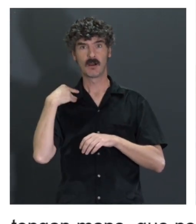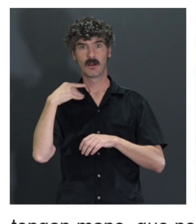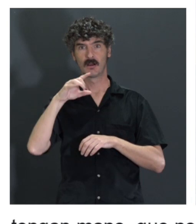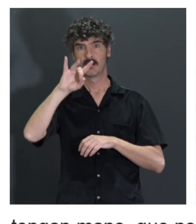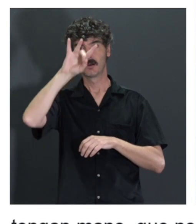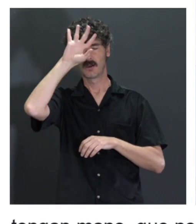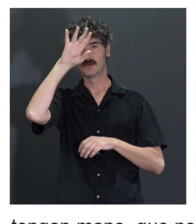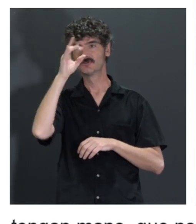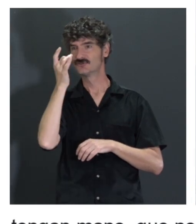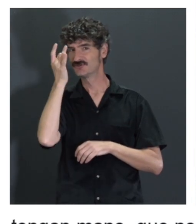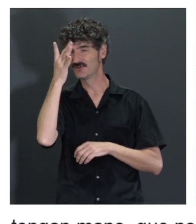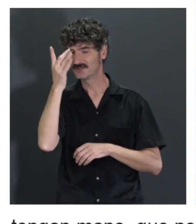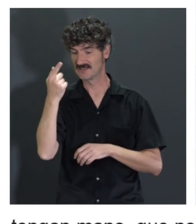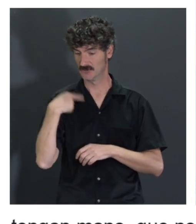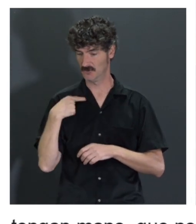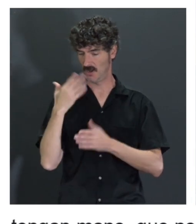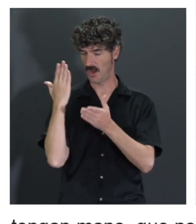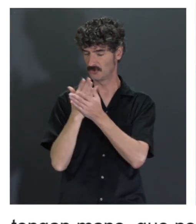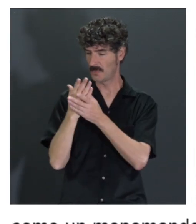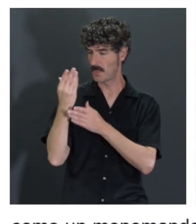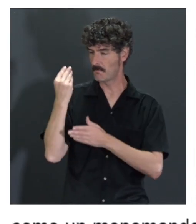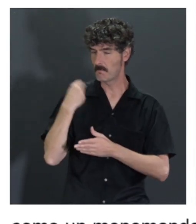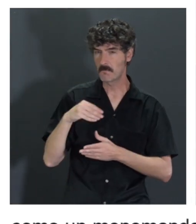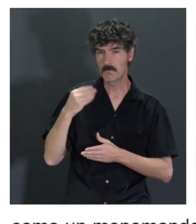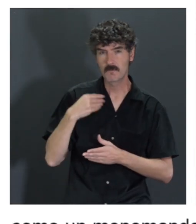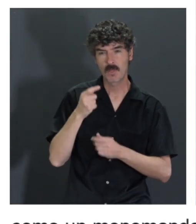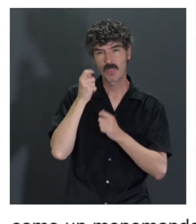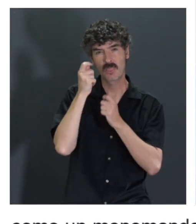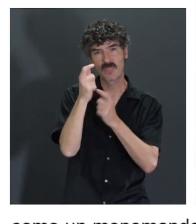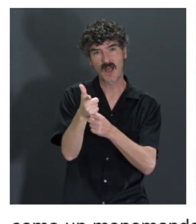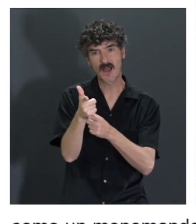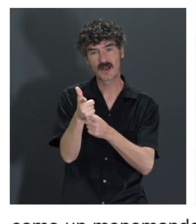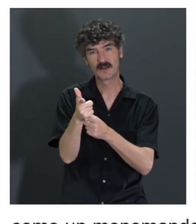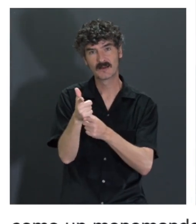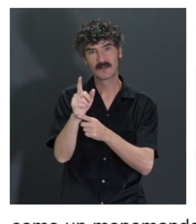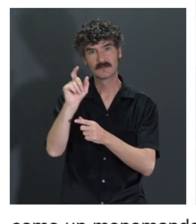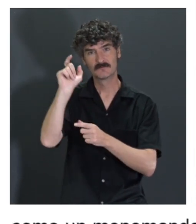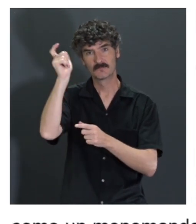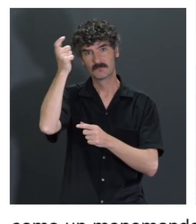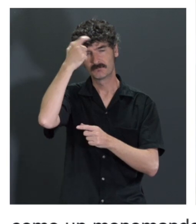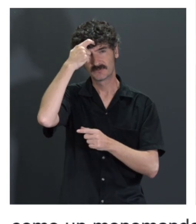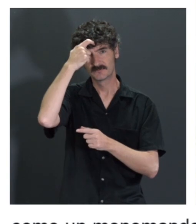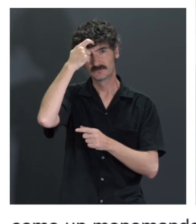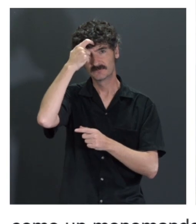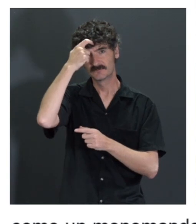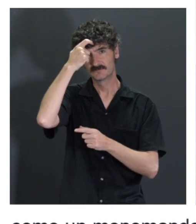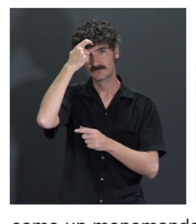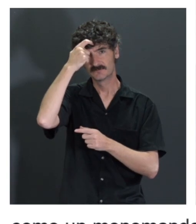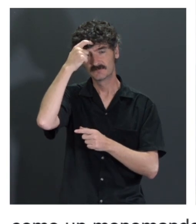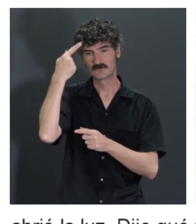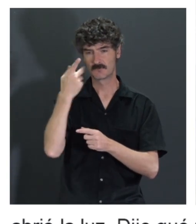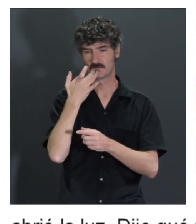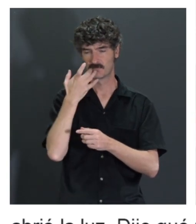pues qué tontería, pues lo que tengo que hacer yo con mis estudiantes es lo mismo. Simplemente que ellos tengan el click en la cabeza que cuando alguien está diseñando una cosa